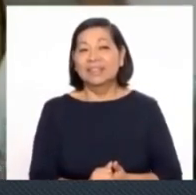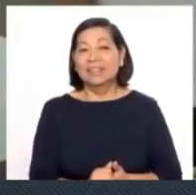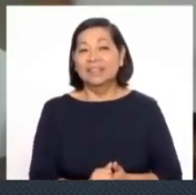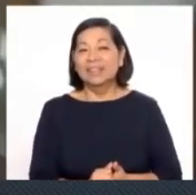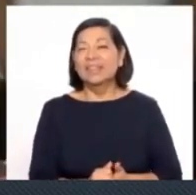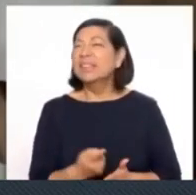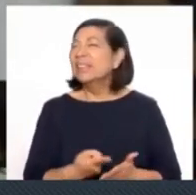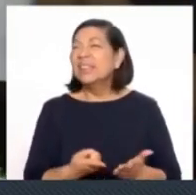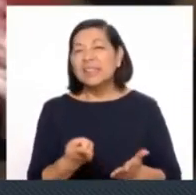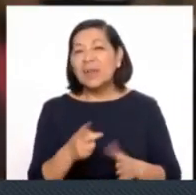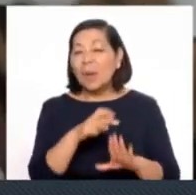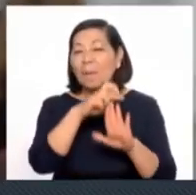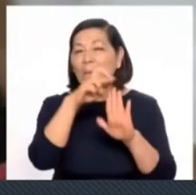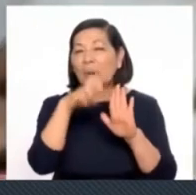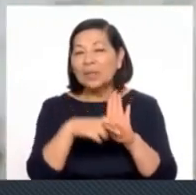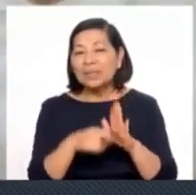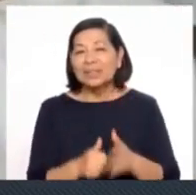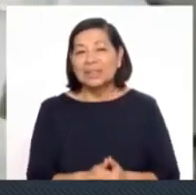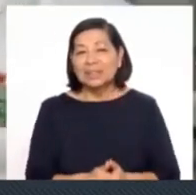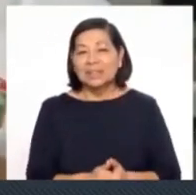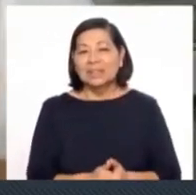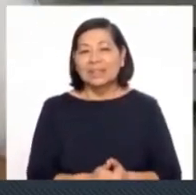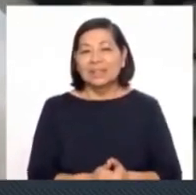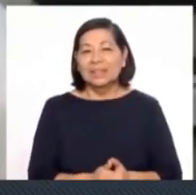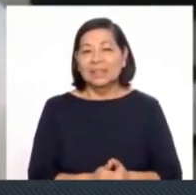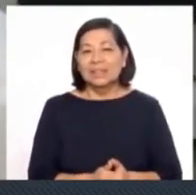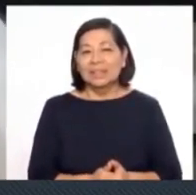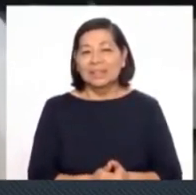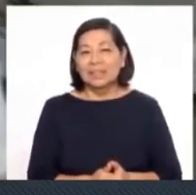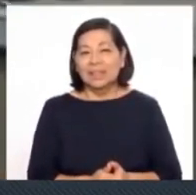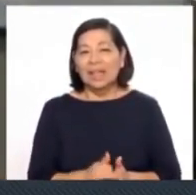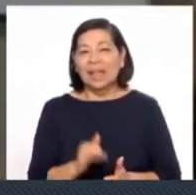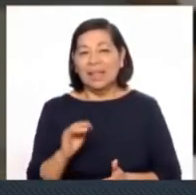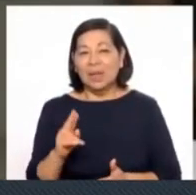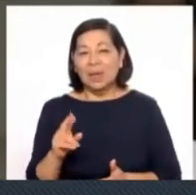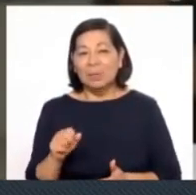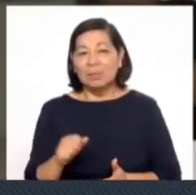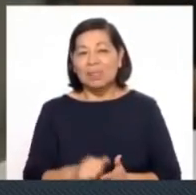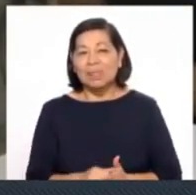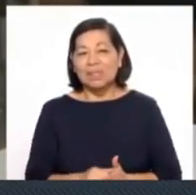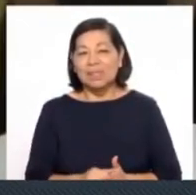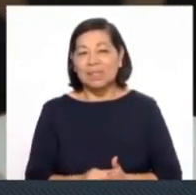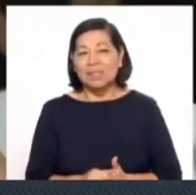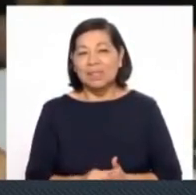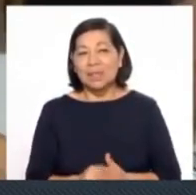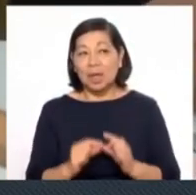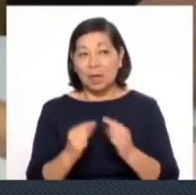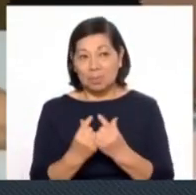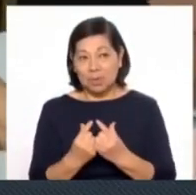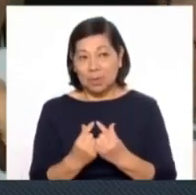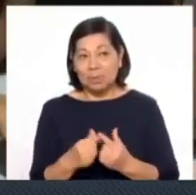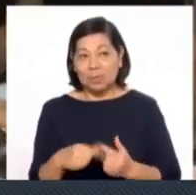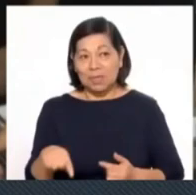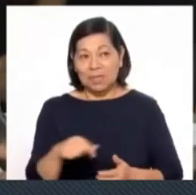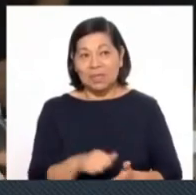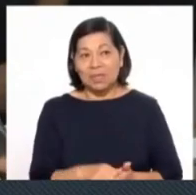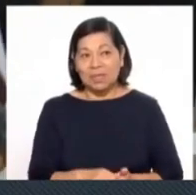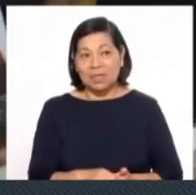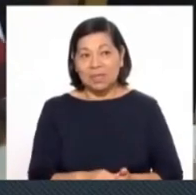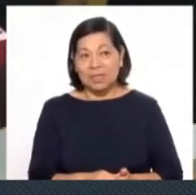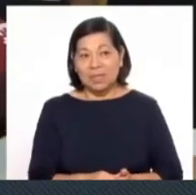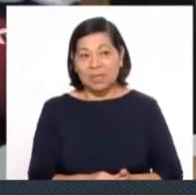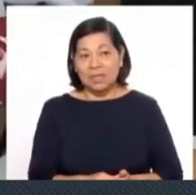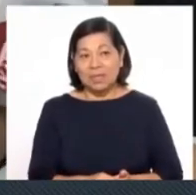coméntanos en qué consiste tu proyecto. Este proyecto se llama Illumnox. Mi grupo está conformado por mis